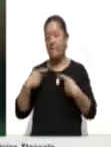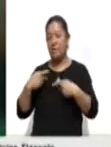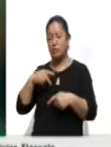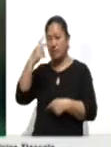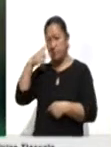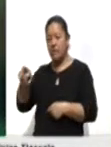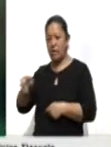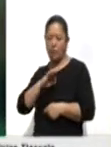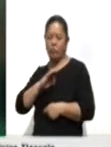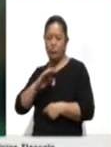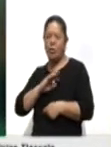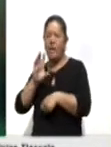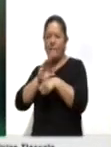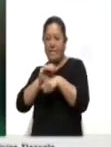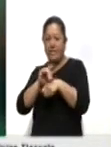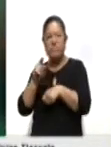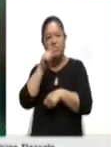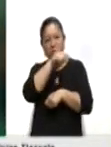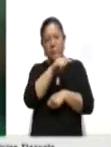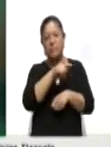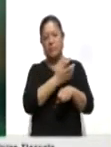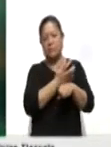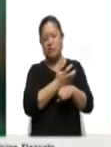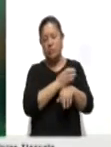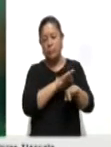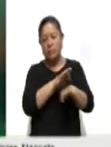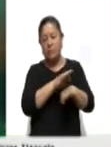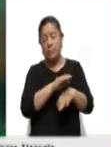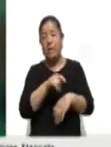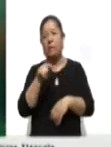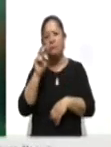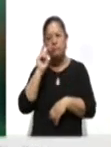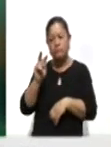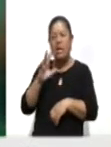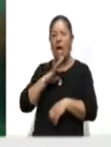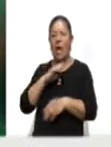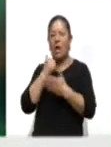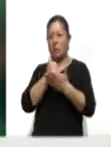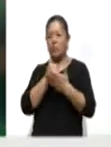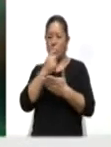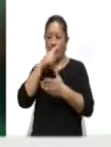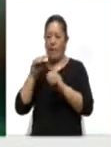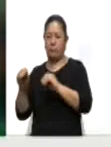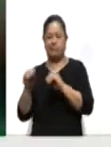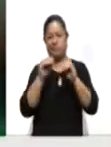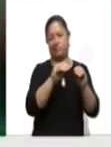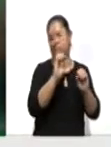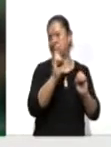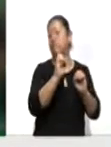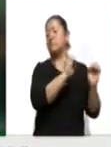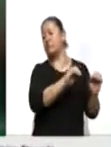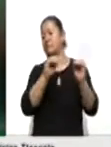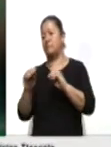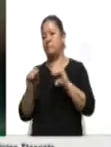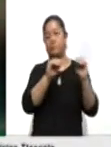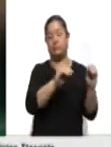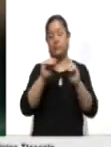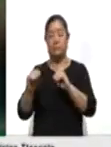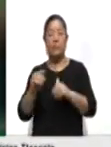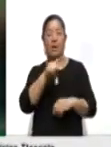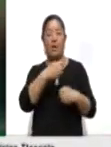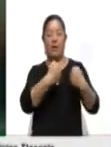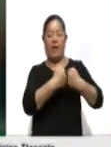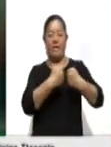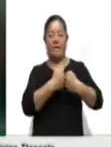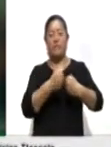en aquel país. Desde su perspectiva, un acuerdo de ese tipo ayudaría a ordenar el flujo migratorio irregular que se registra desde hace décadas en la frontera norte